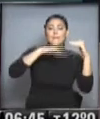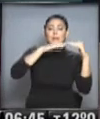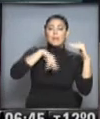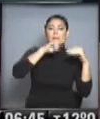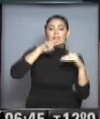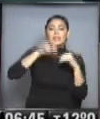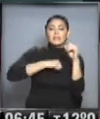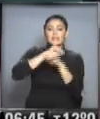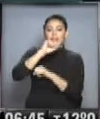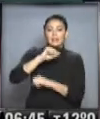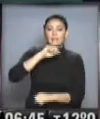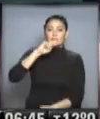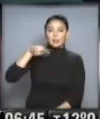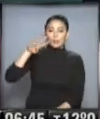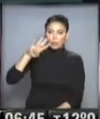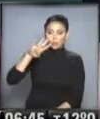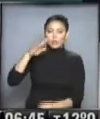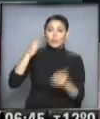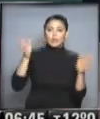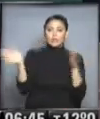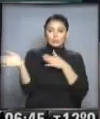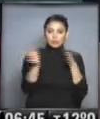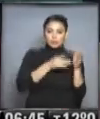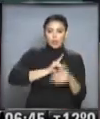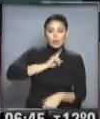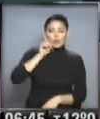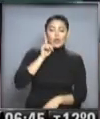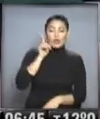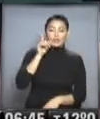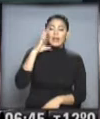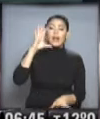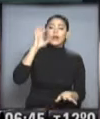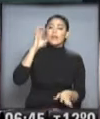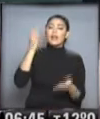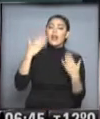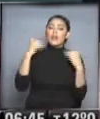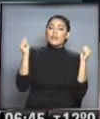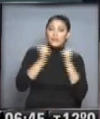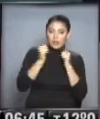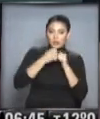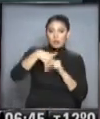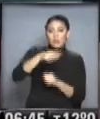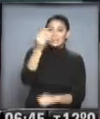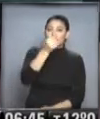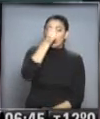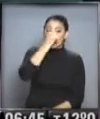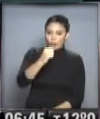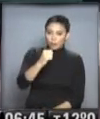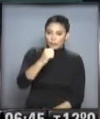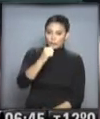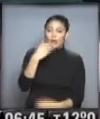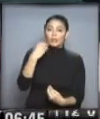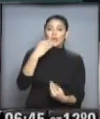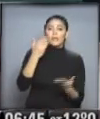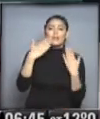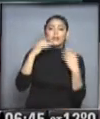a 24 grados con vientos intensos del sector norte. Recuerden que recién el aire frío aquí llegará hacia el fin de semana con rotación de